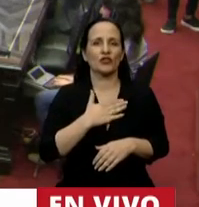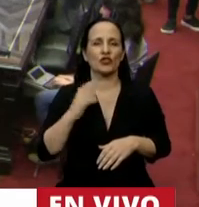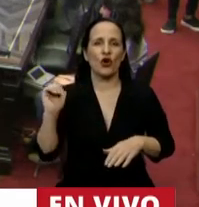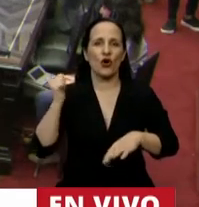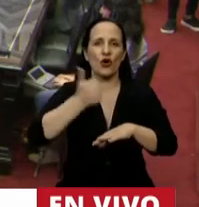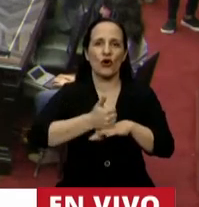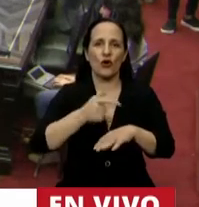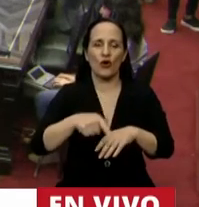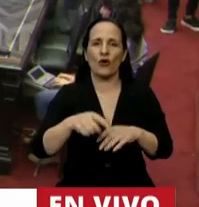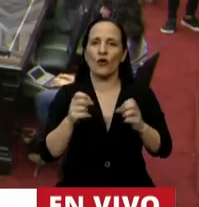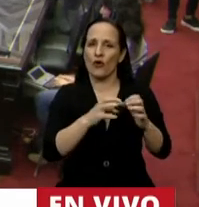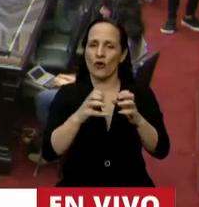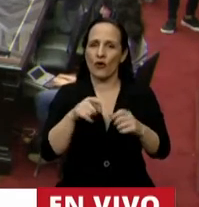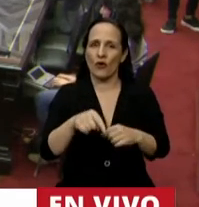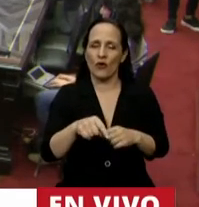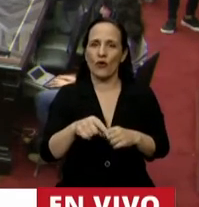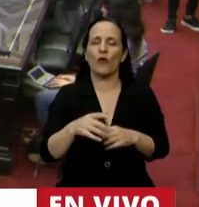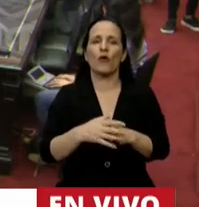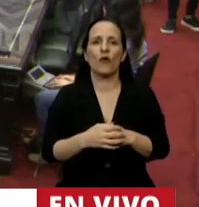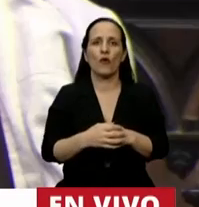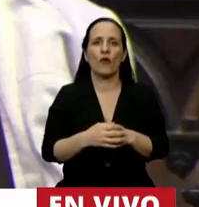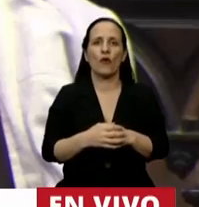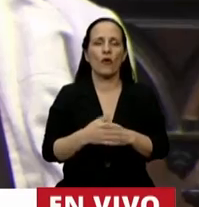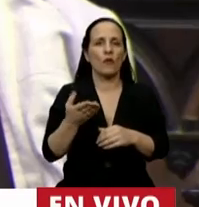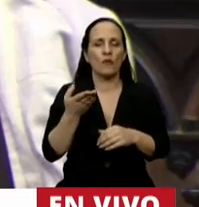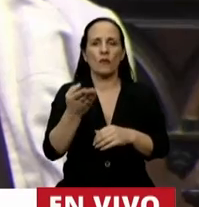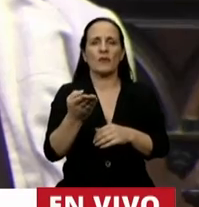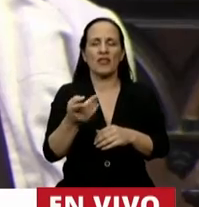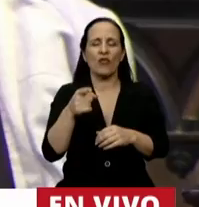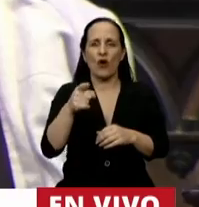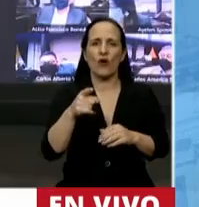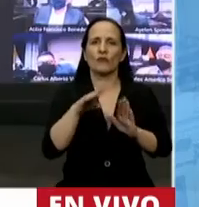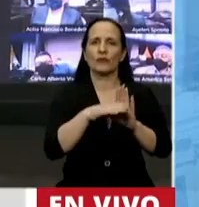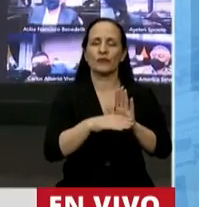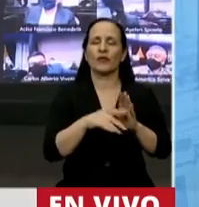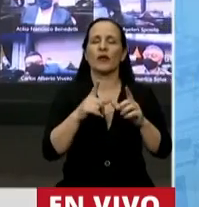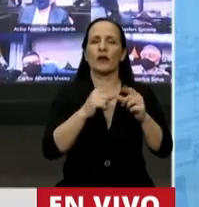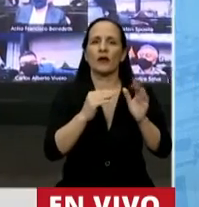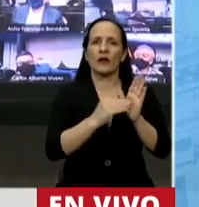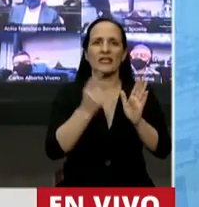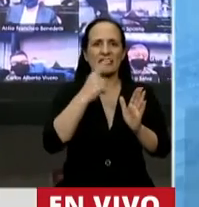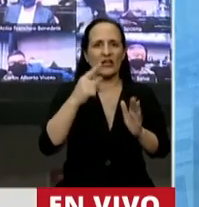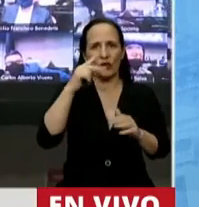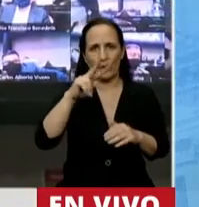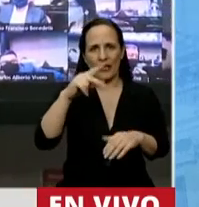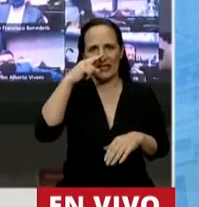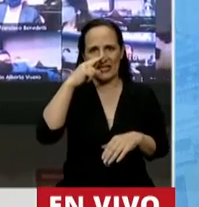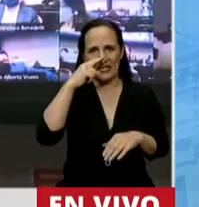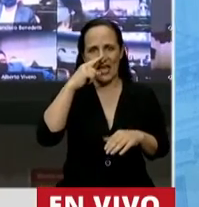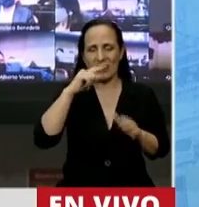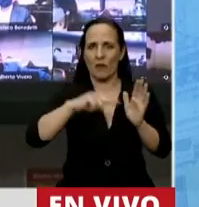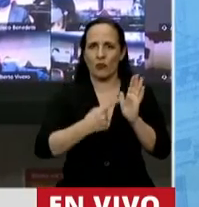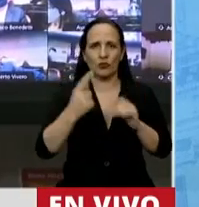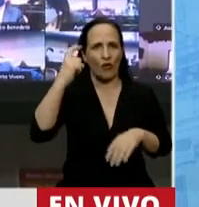consideración de este cuerpo una moción de orden en los términos del artículo 127, inciso 10,